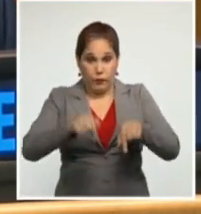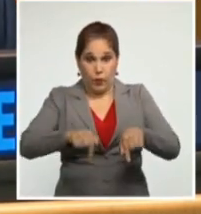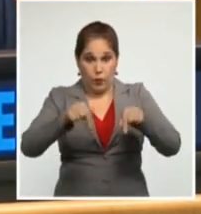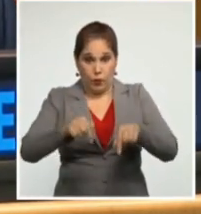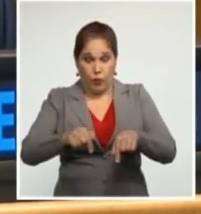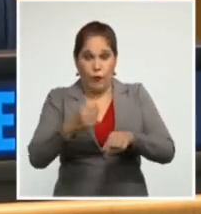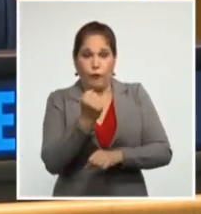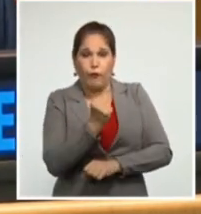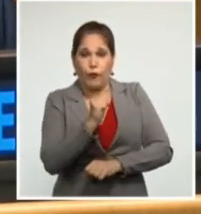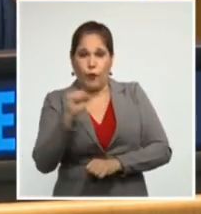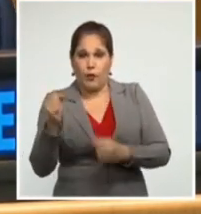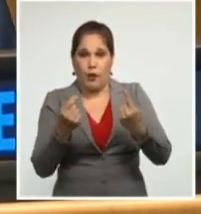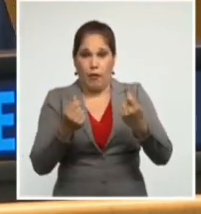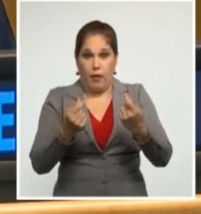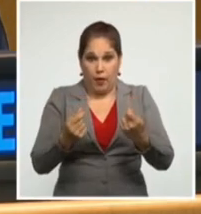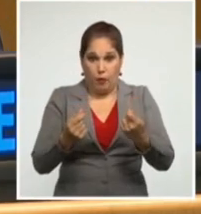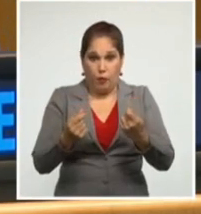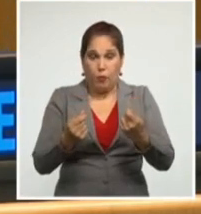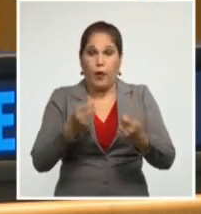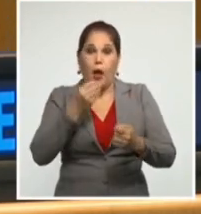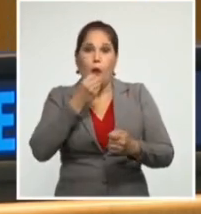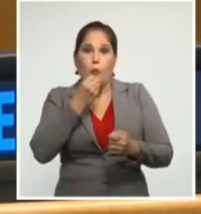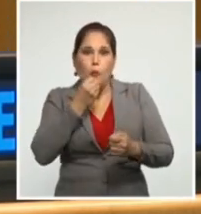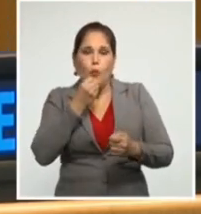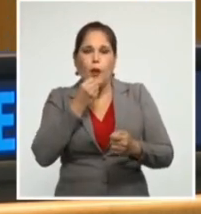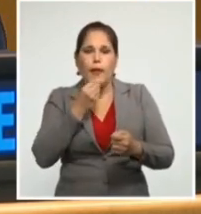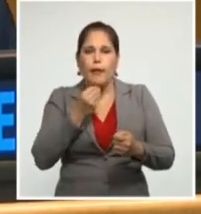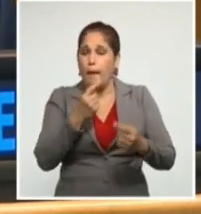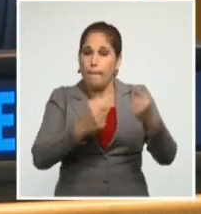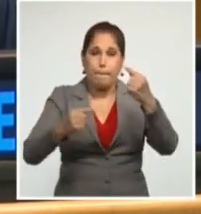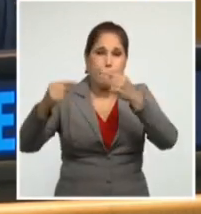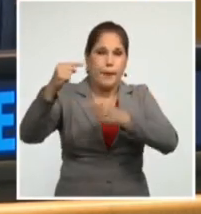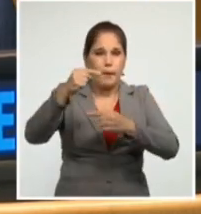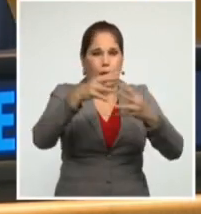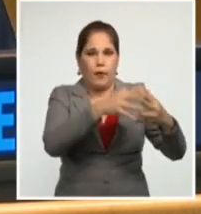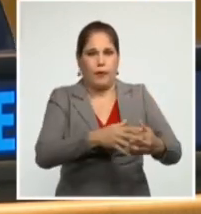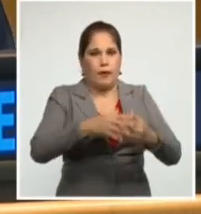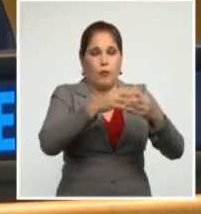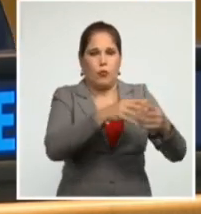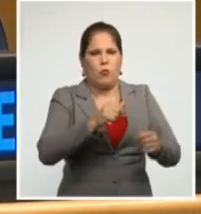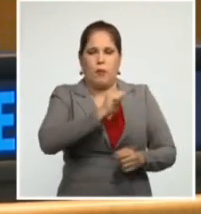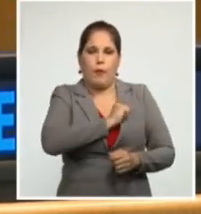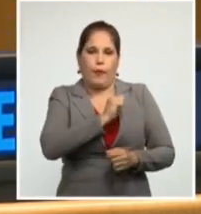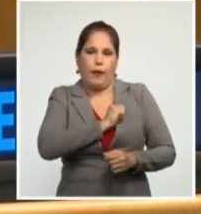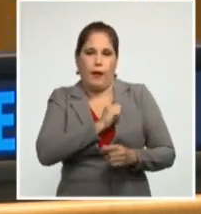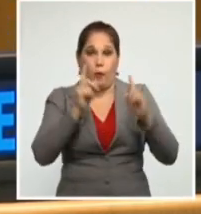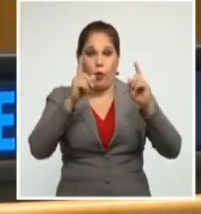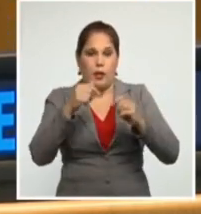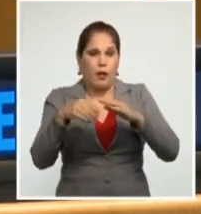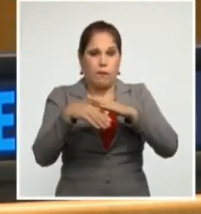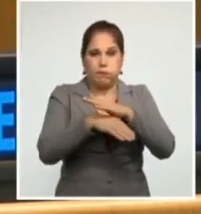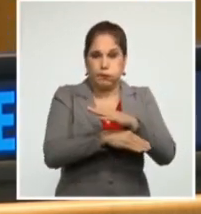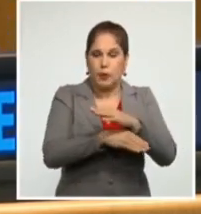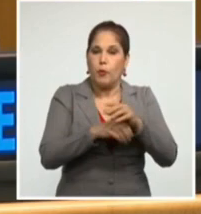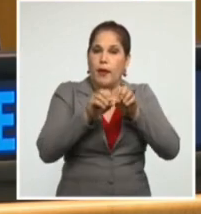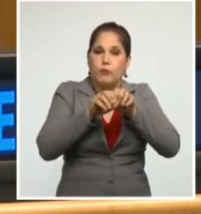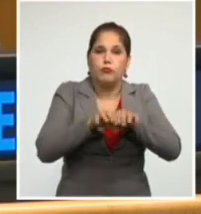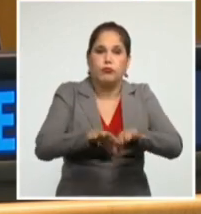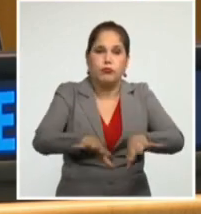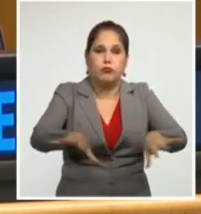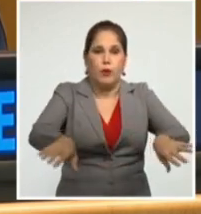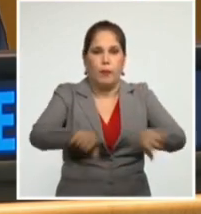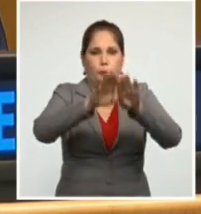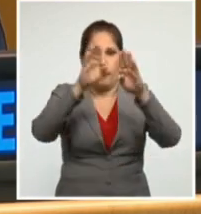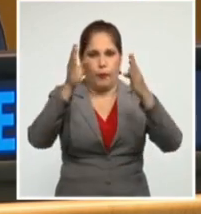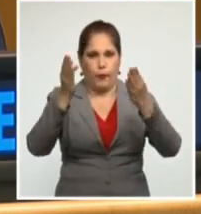violencia económica se ha convertido en el arma preferida del gobierno de los Estados Unidos para expandir su guerra perpetua